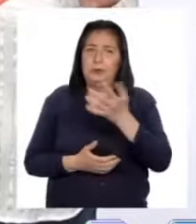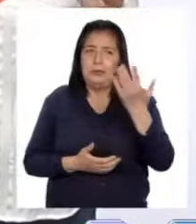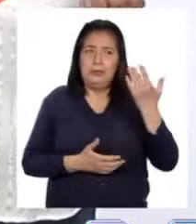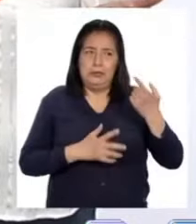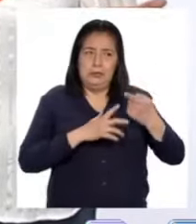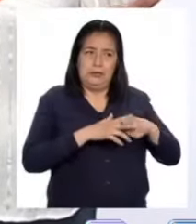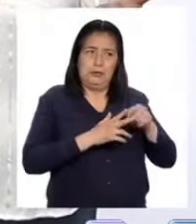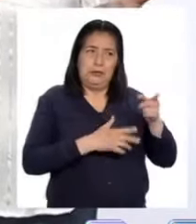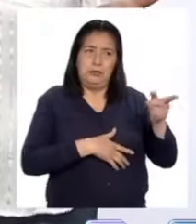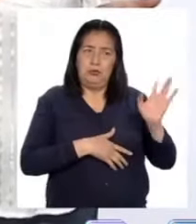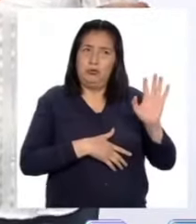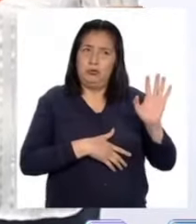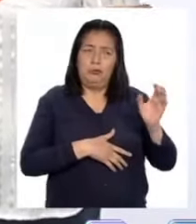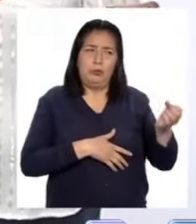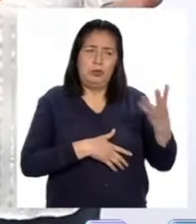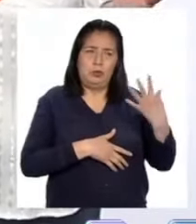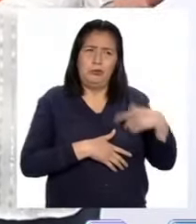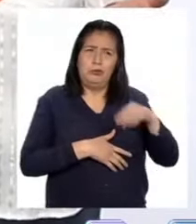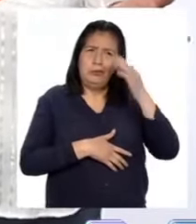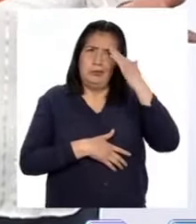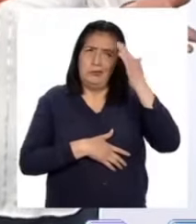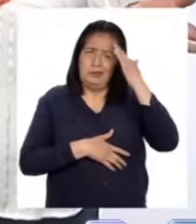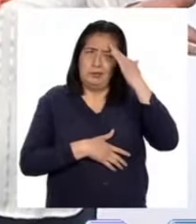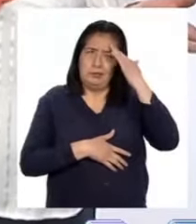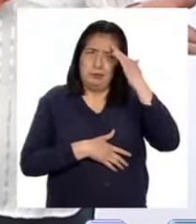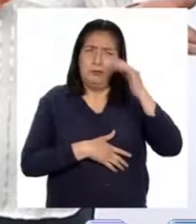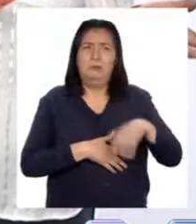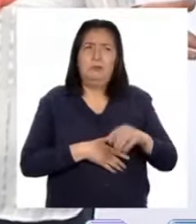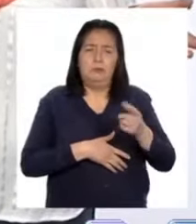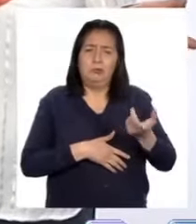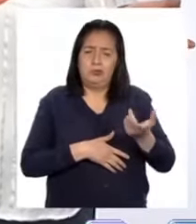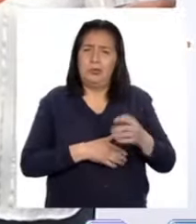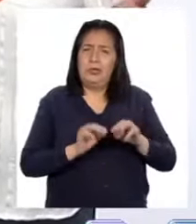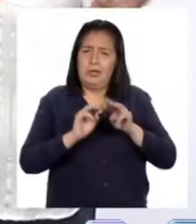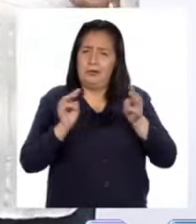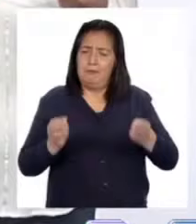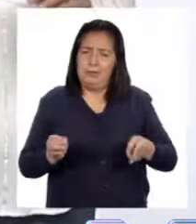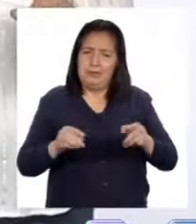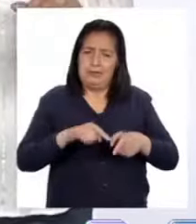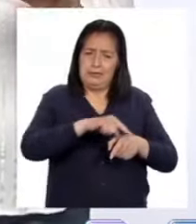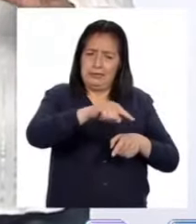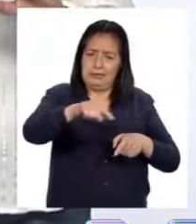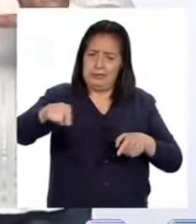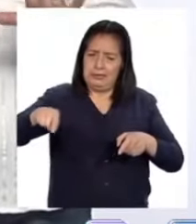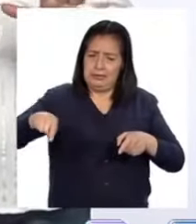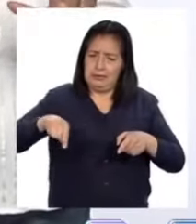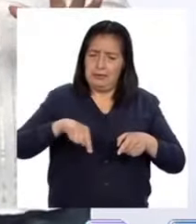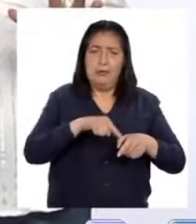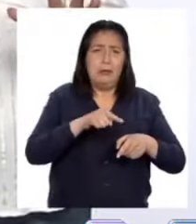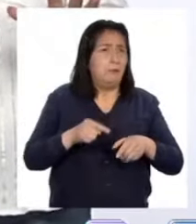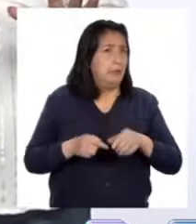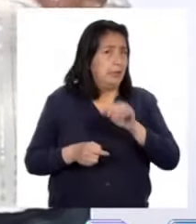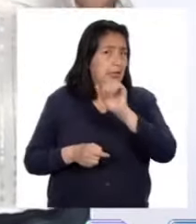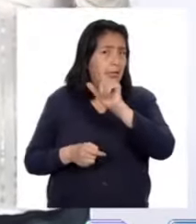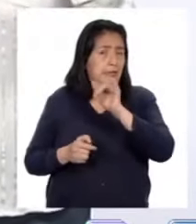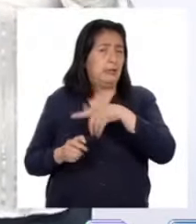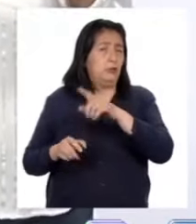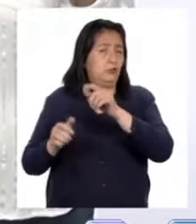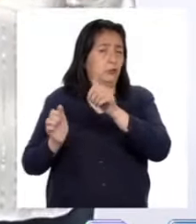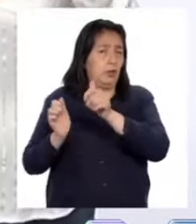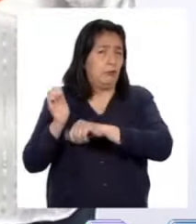inicio de esta situación, sabemos que la longitud de la circunferencia de la mesa para Alain y sus hermanos y primos